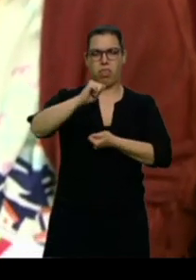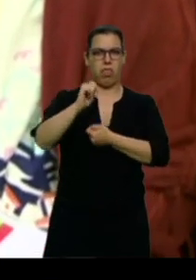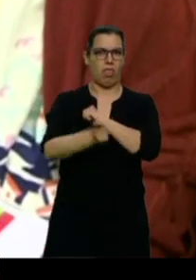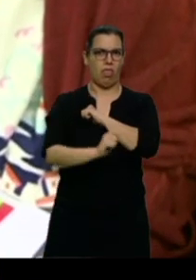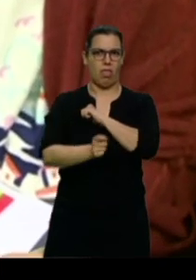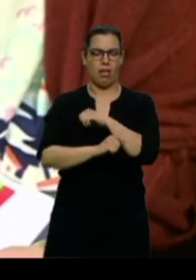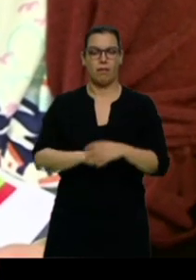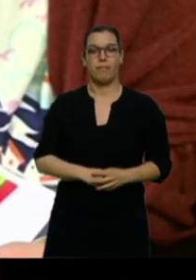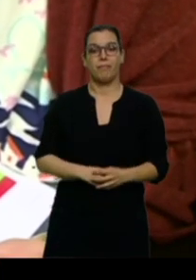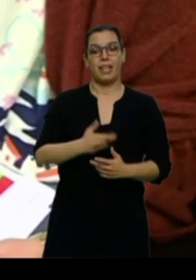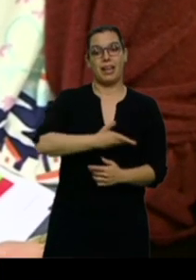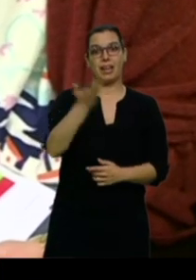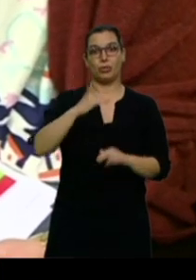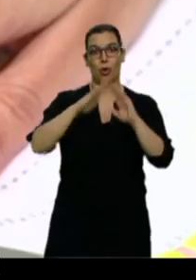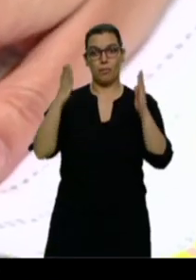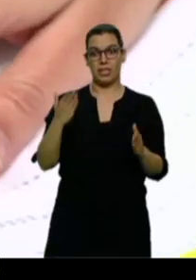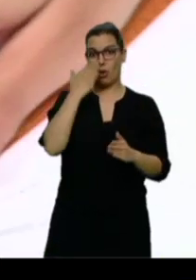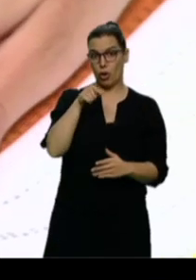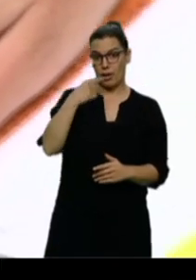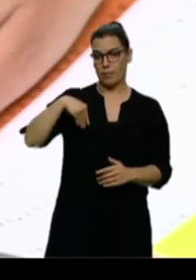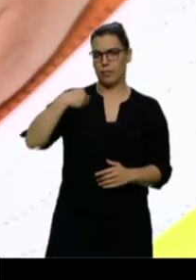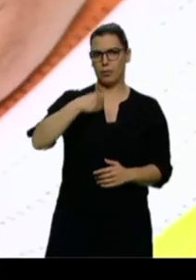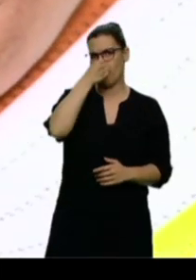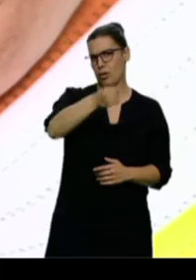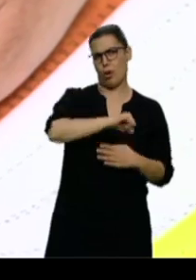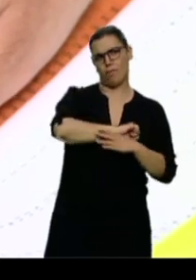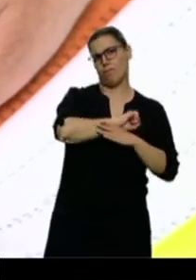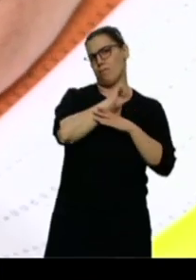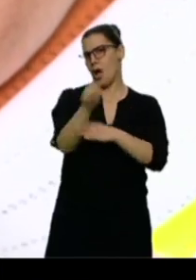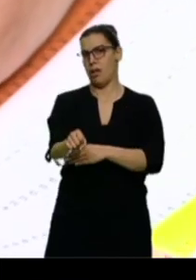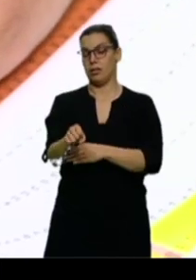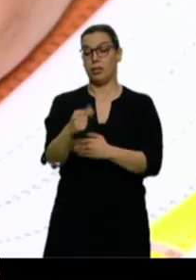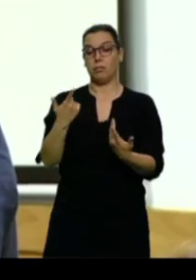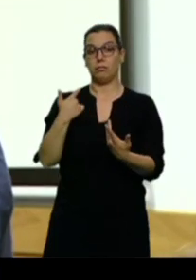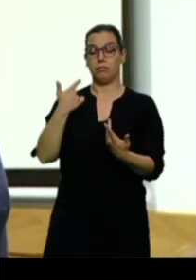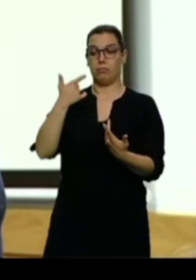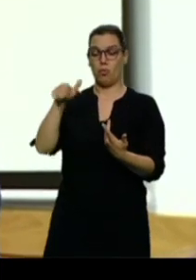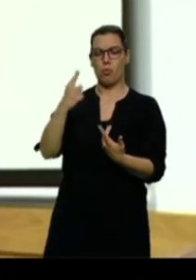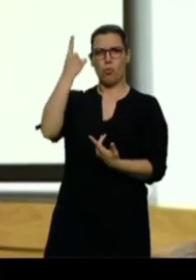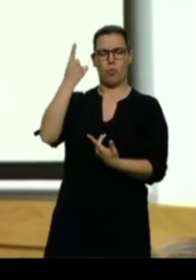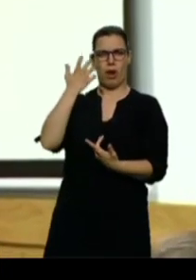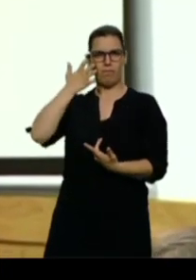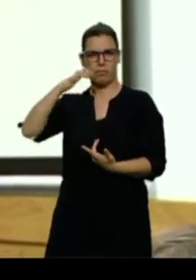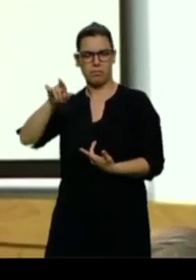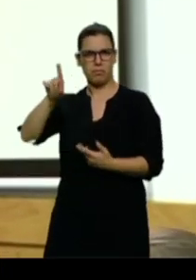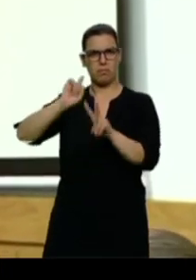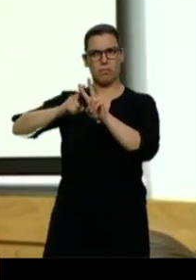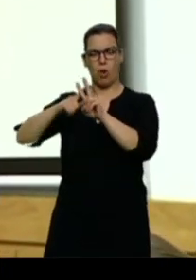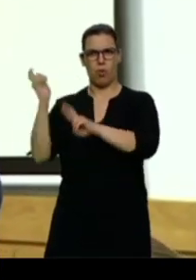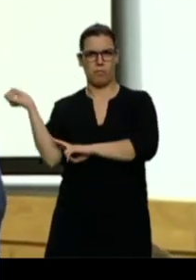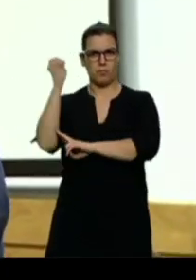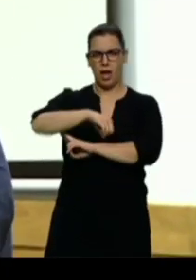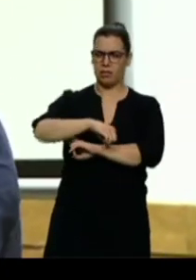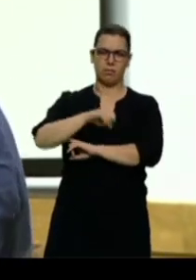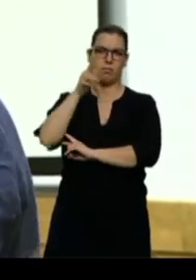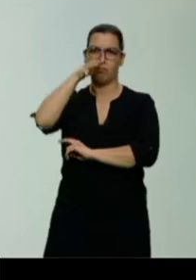ese colegio gana el PSOE con solvencia y que la recurrida sería la única del municipio en la que gana Vox. También quieren compararlo con autonómicas europeas para dejar claro